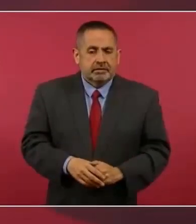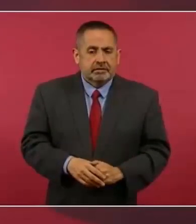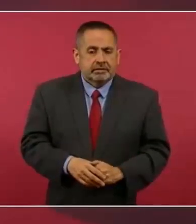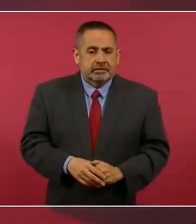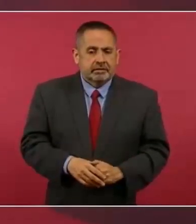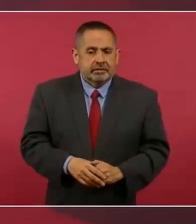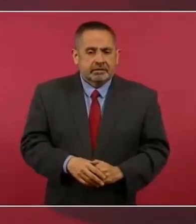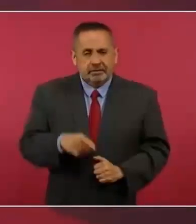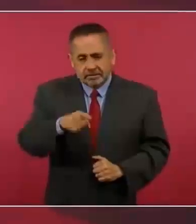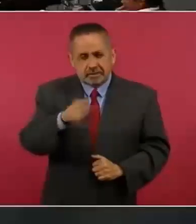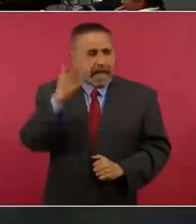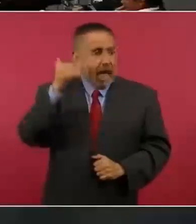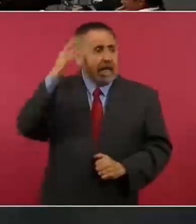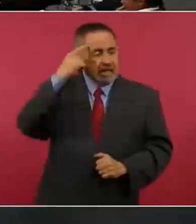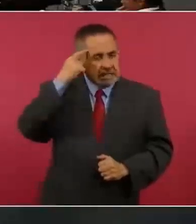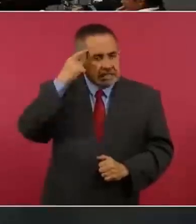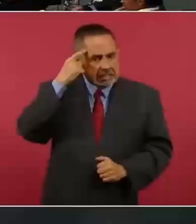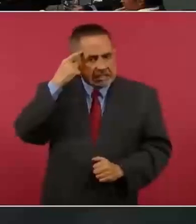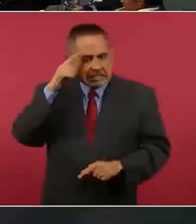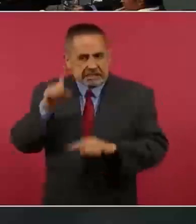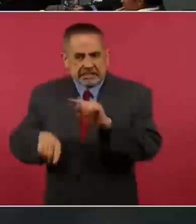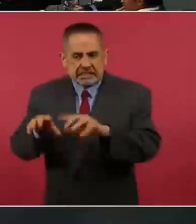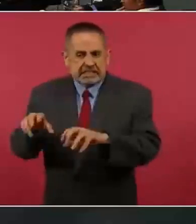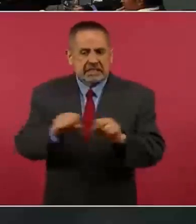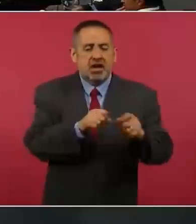Porque eso era lo que les importaba.